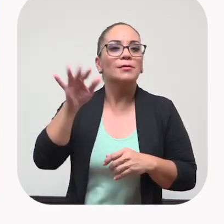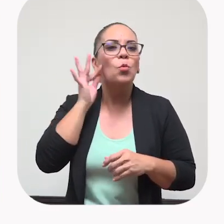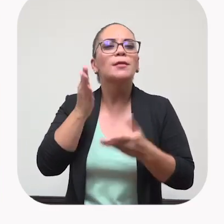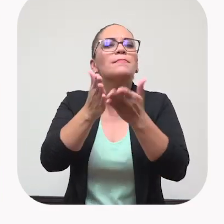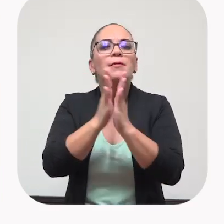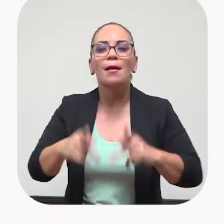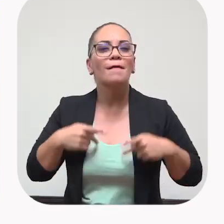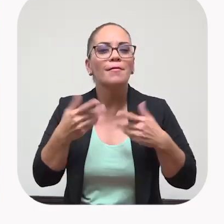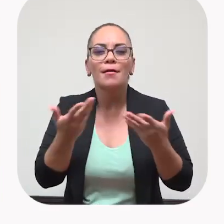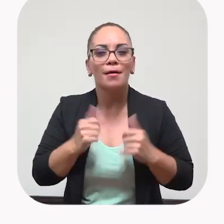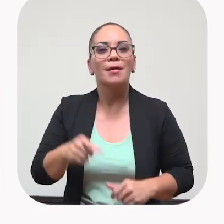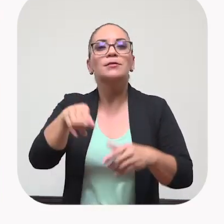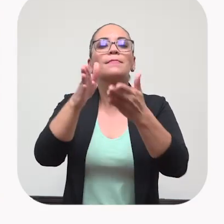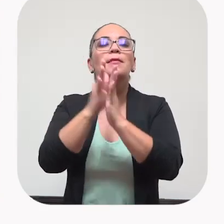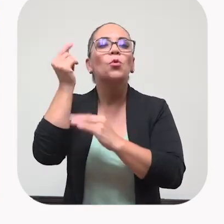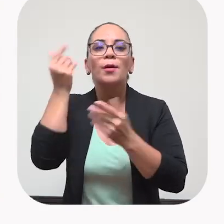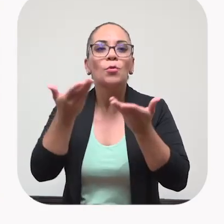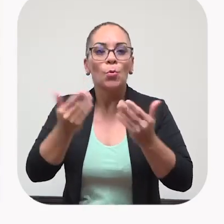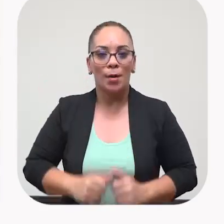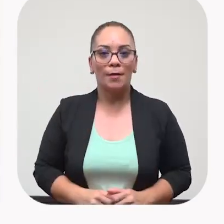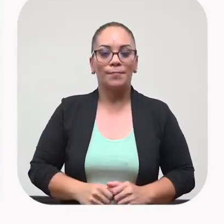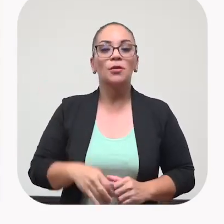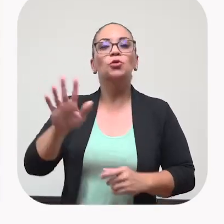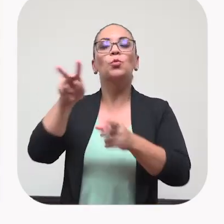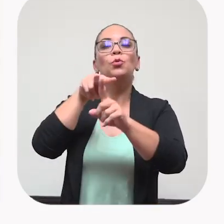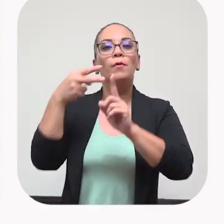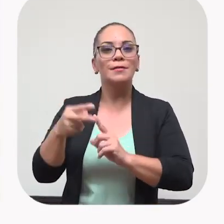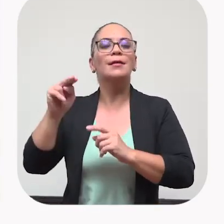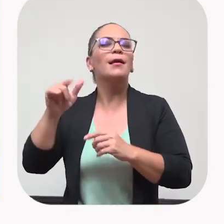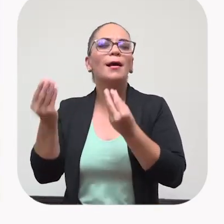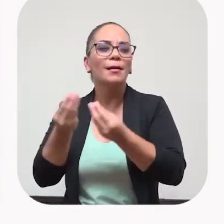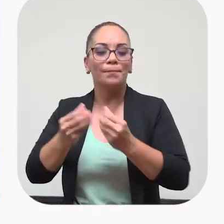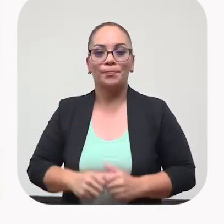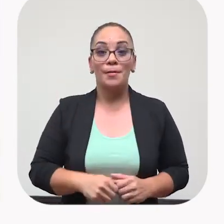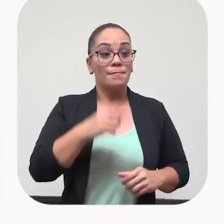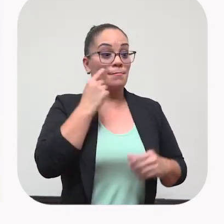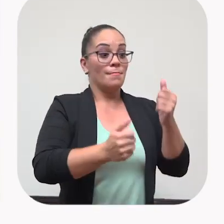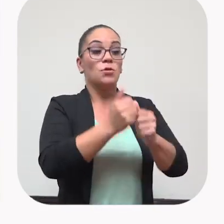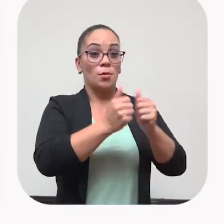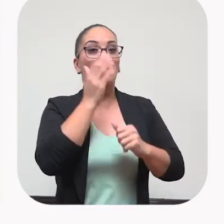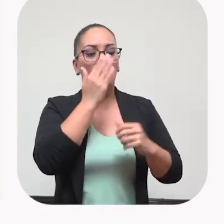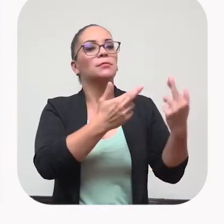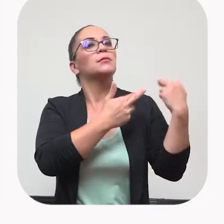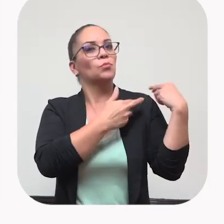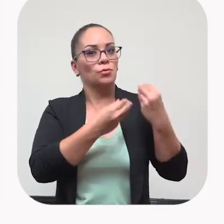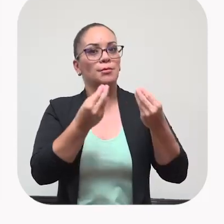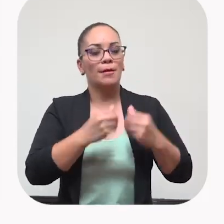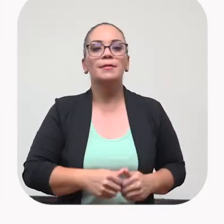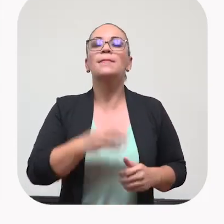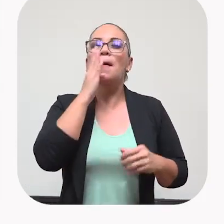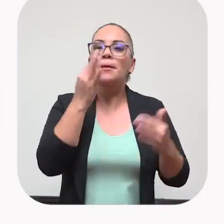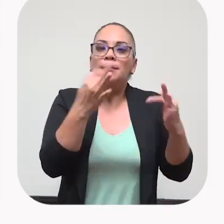a la vida, al gobierno? Pero desde su punto de vista, Doña Nero. Pues ellas, la mayoría de sus mamás son muy responsables,